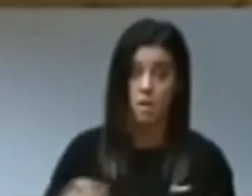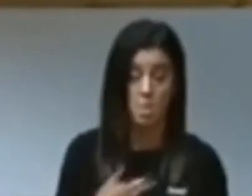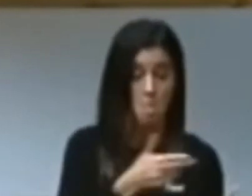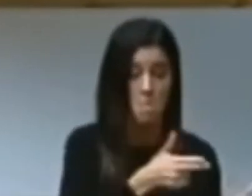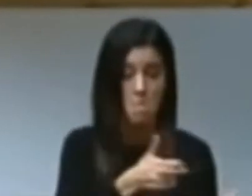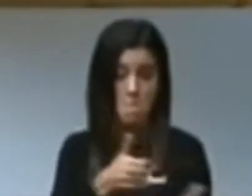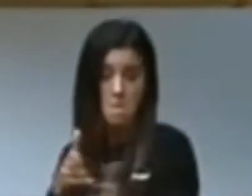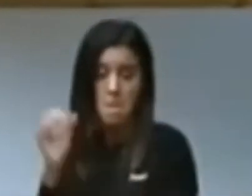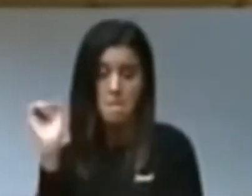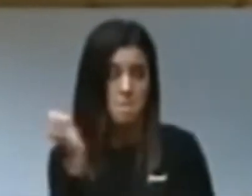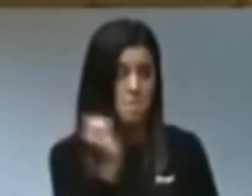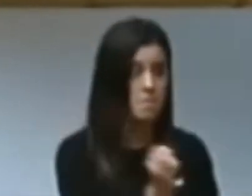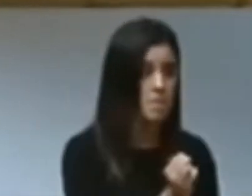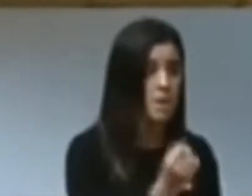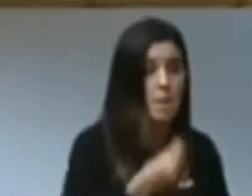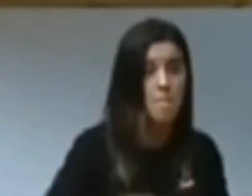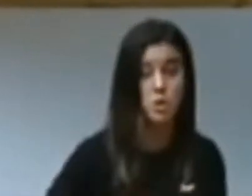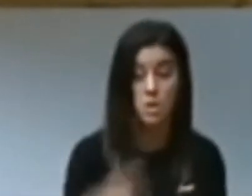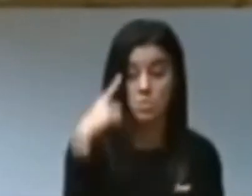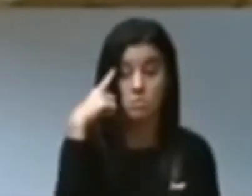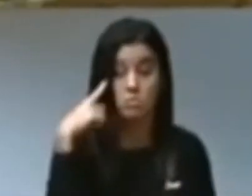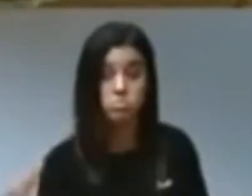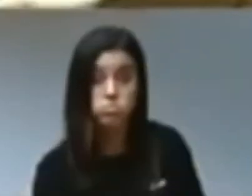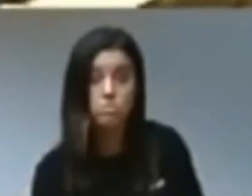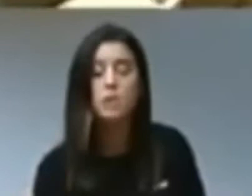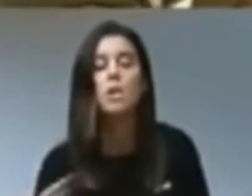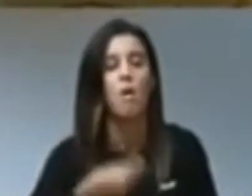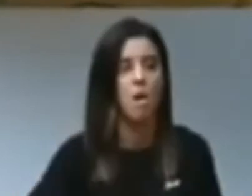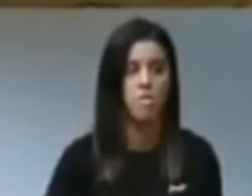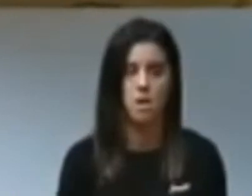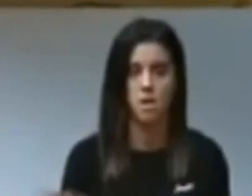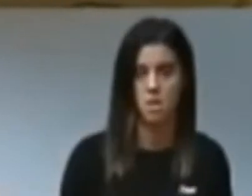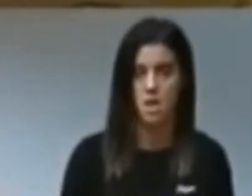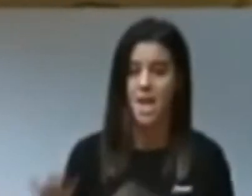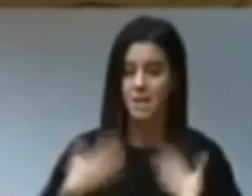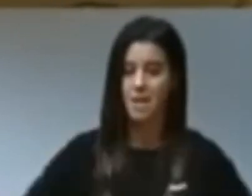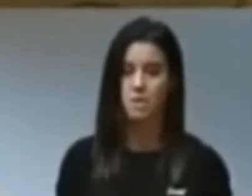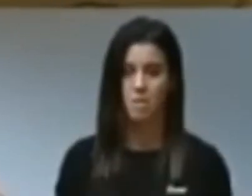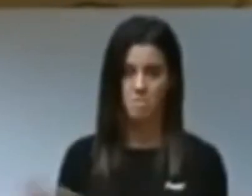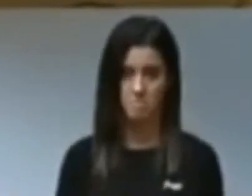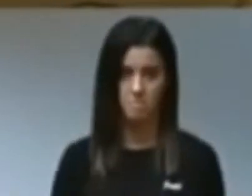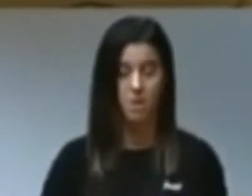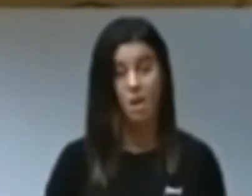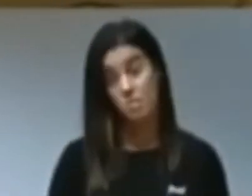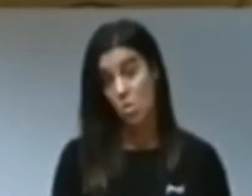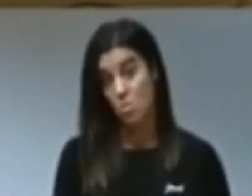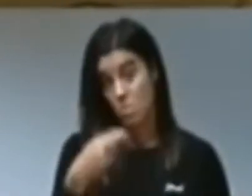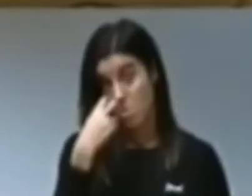hacían esto. Disparar y asesinar a los que escapaban de ese lugar. Es